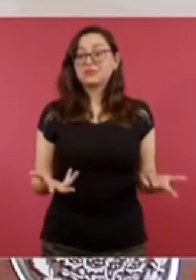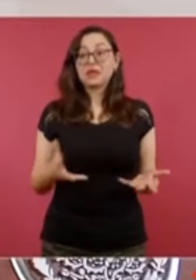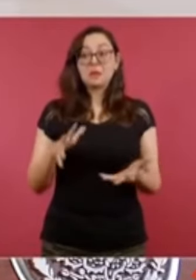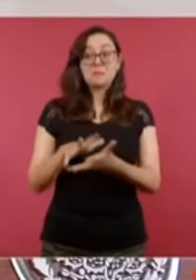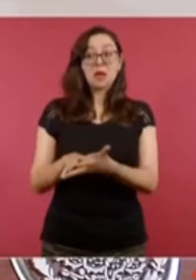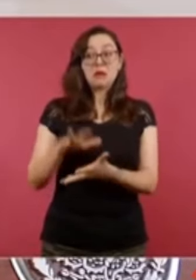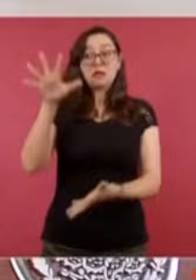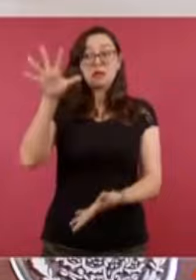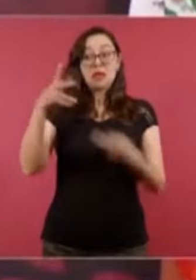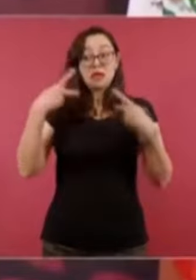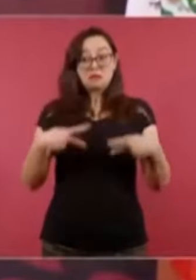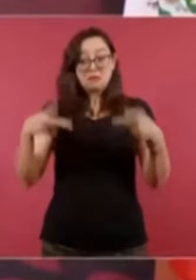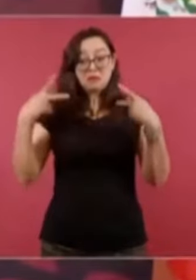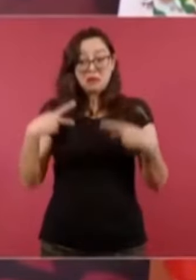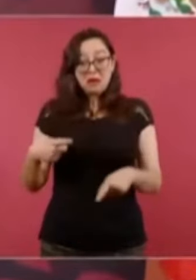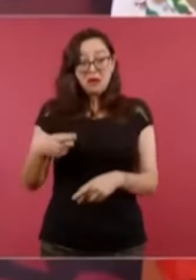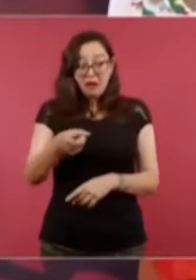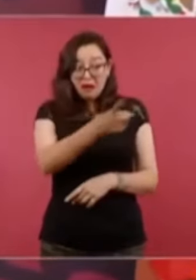mucha pieza.